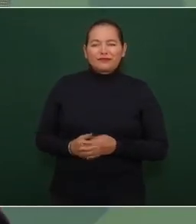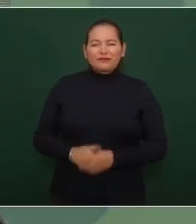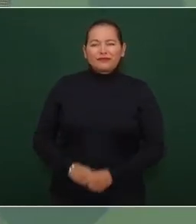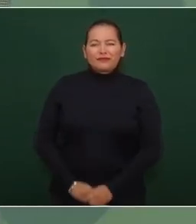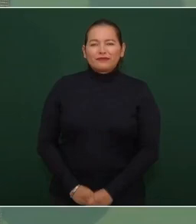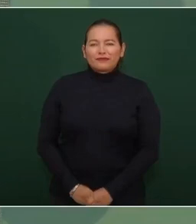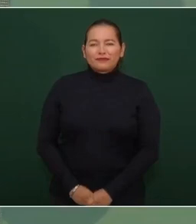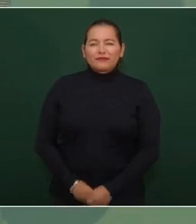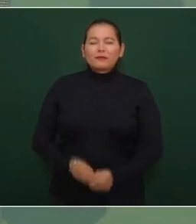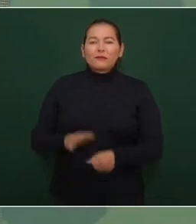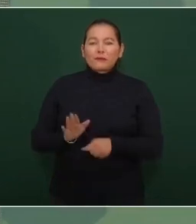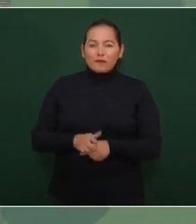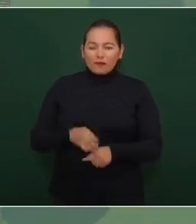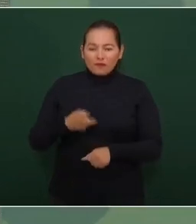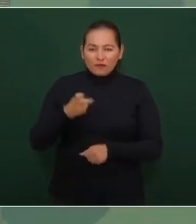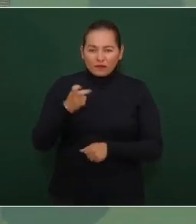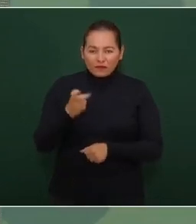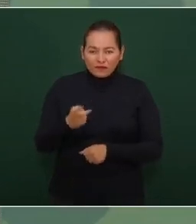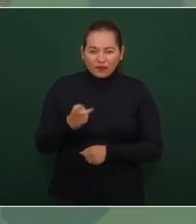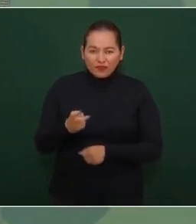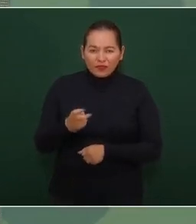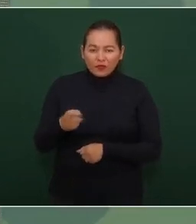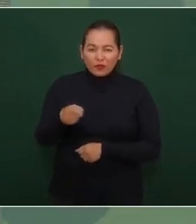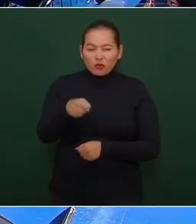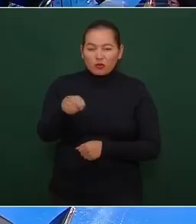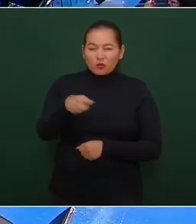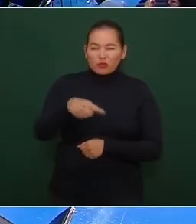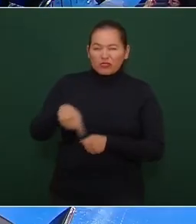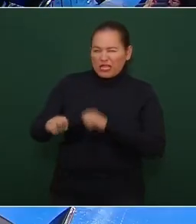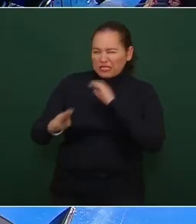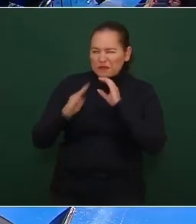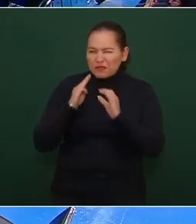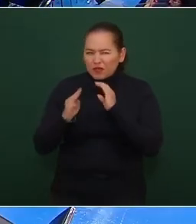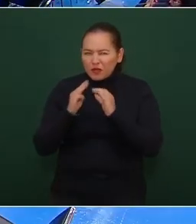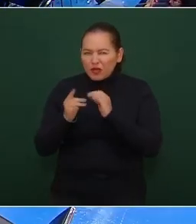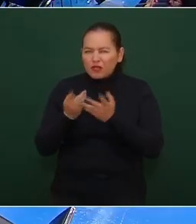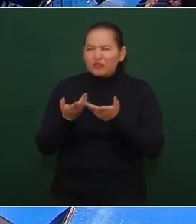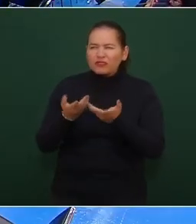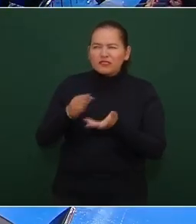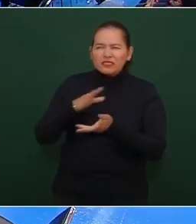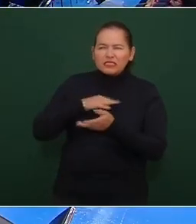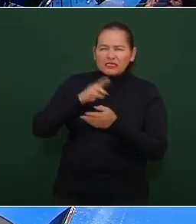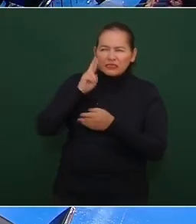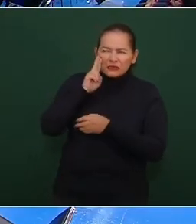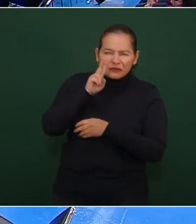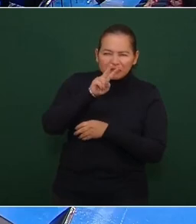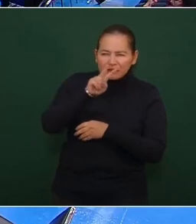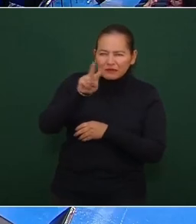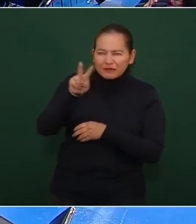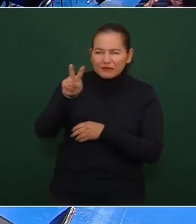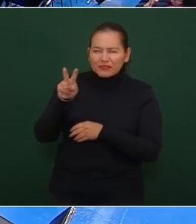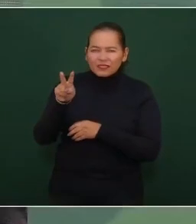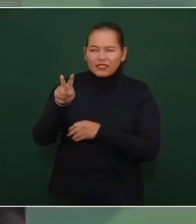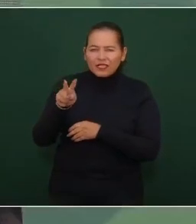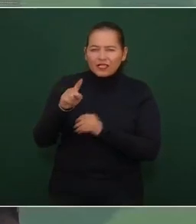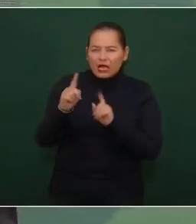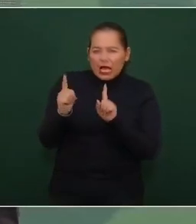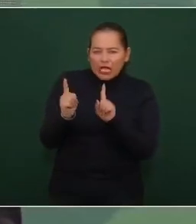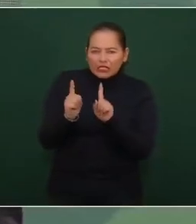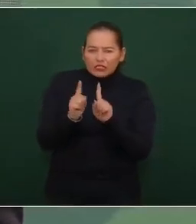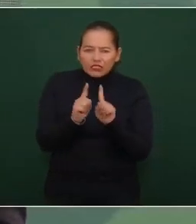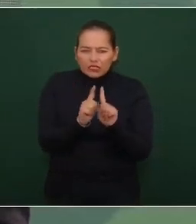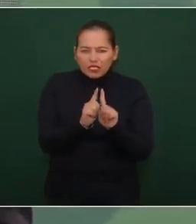por eso cuando los vean ustedes que por su trabajo tienen que no se acerquen tanto así como están aquí